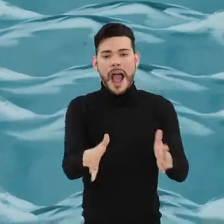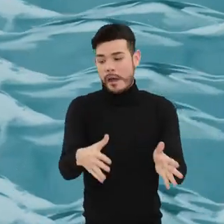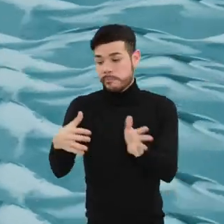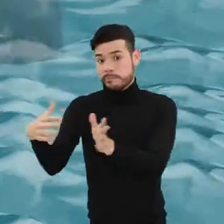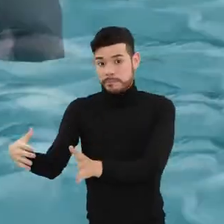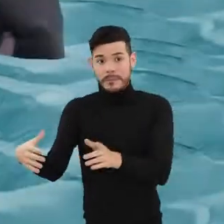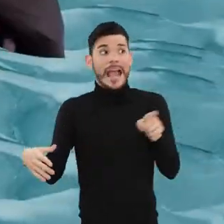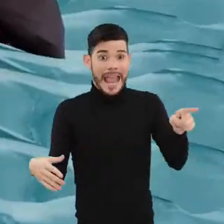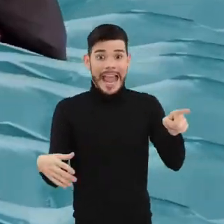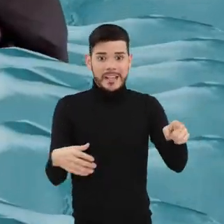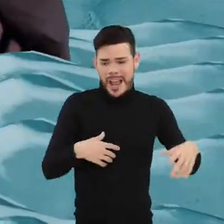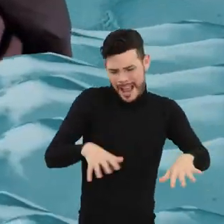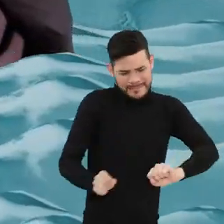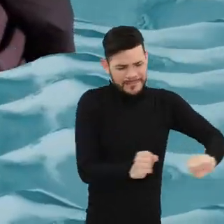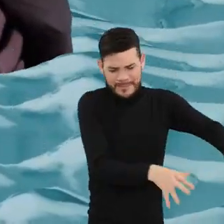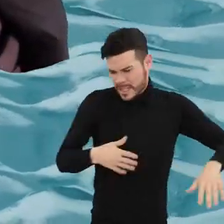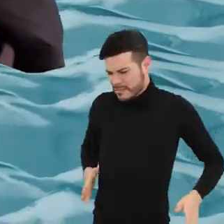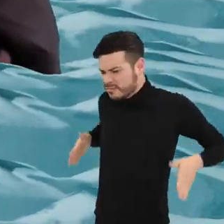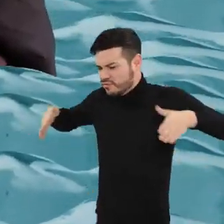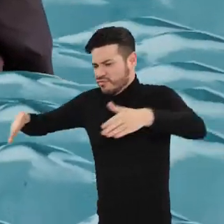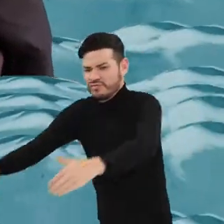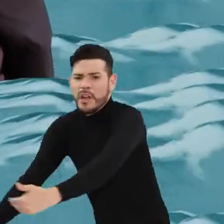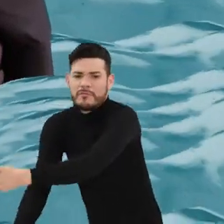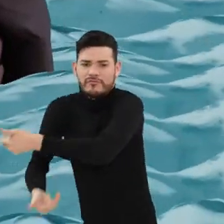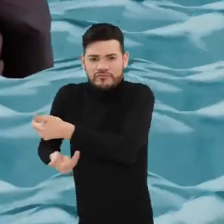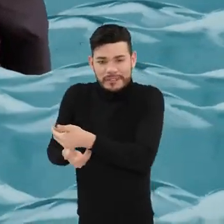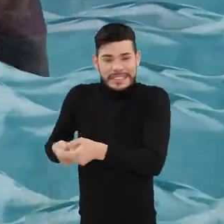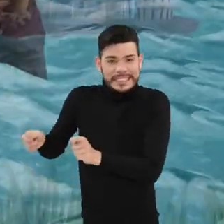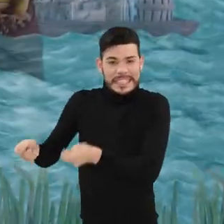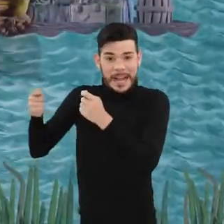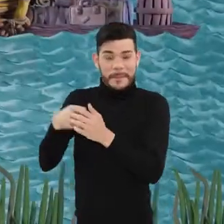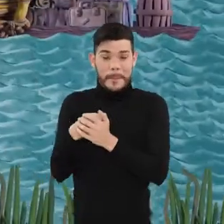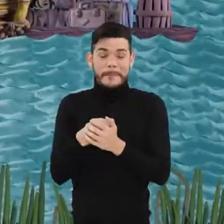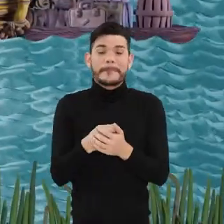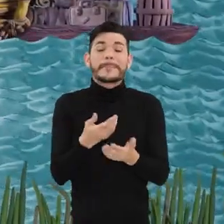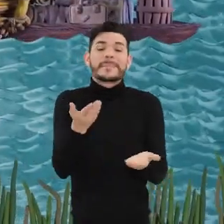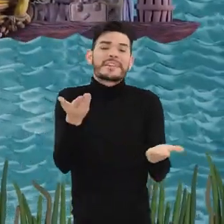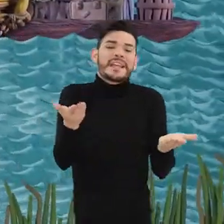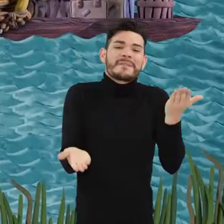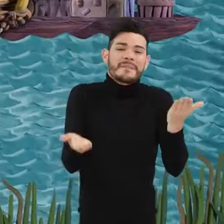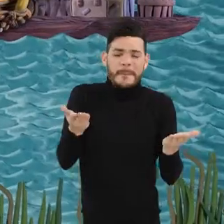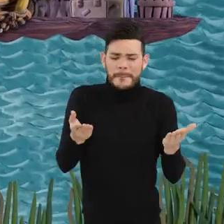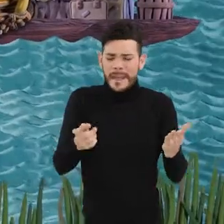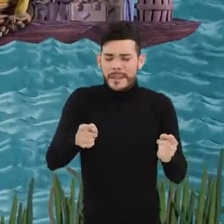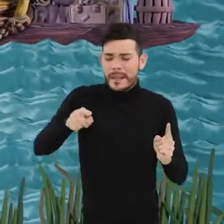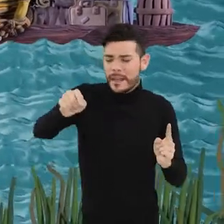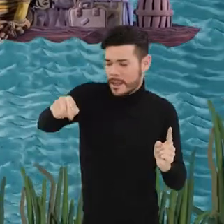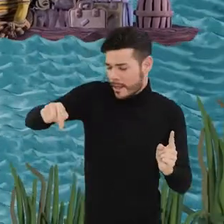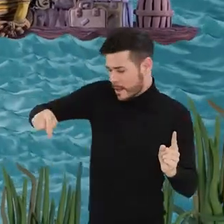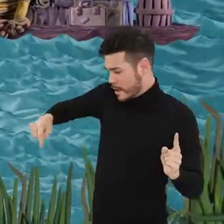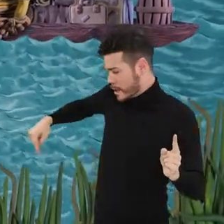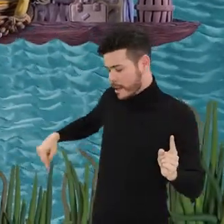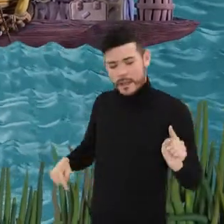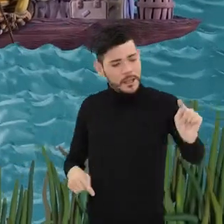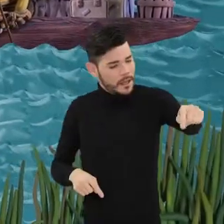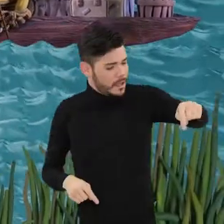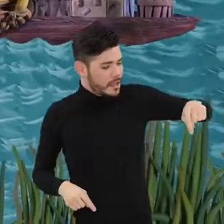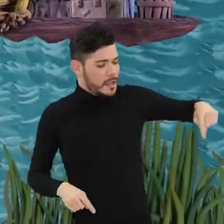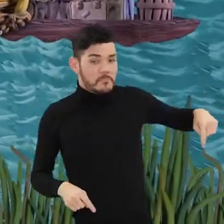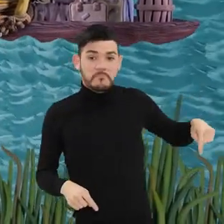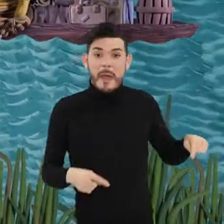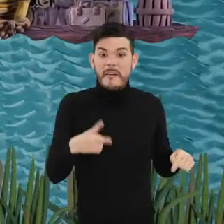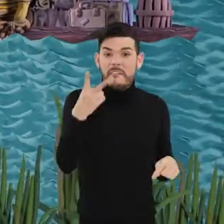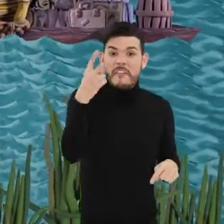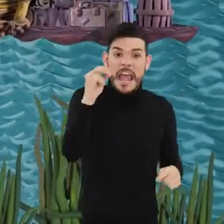río, ellos se lanzaban heroicamente a salvarlos. El número de Bogas dependía del peso que tuvieran que transportar.